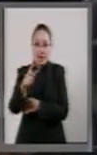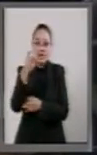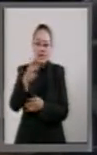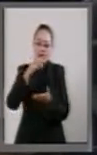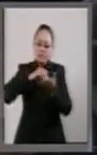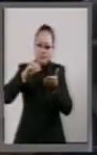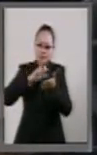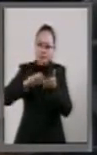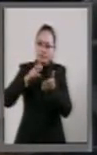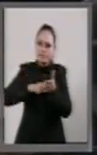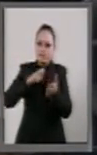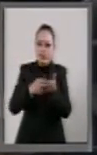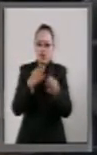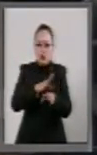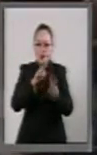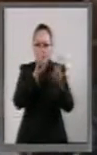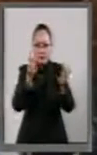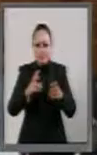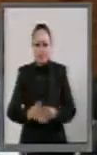disposiciones en la materia.